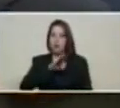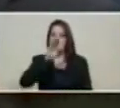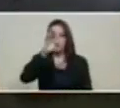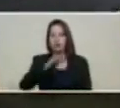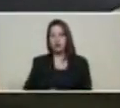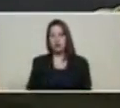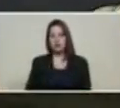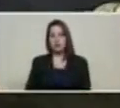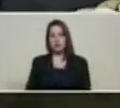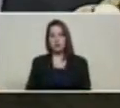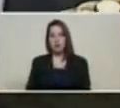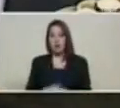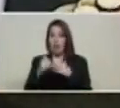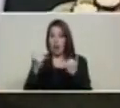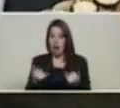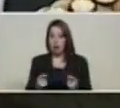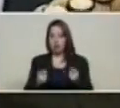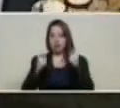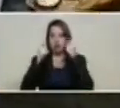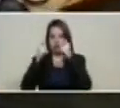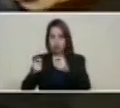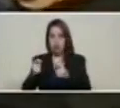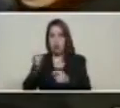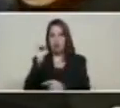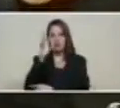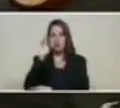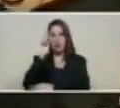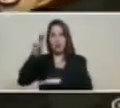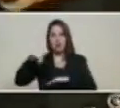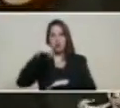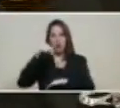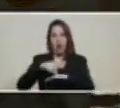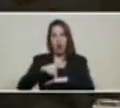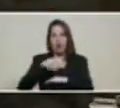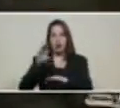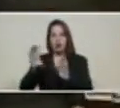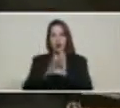sencillo procédase a entregar a la asamblea nacional constituyente ciudadana